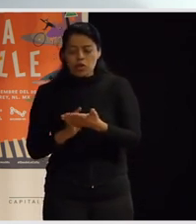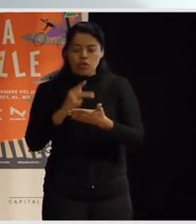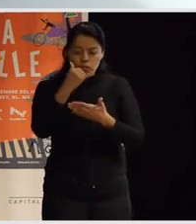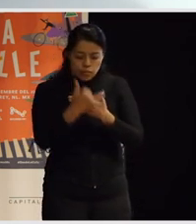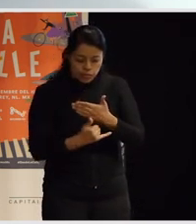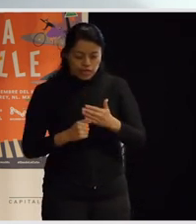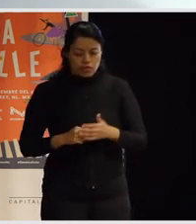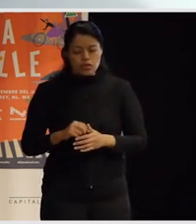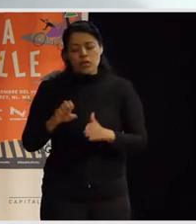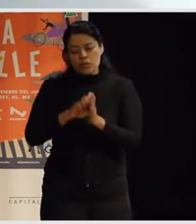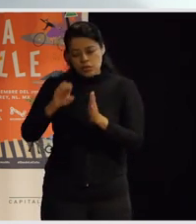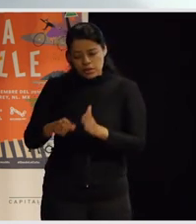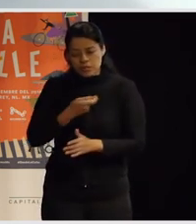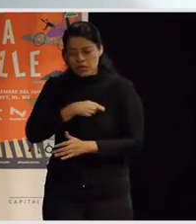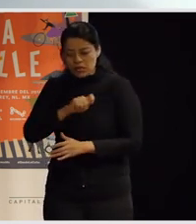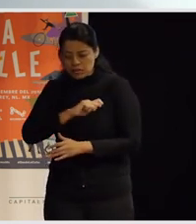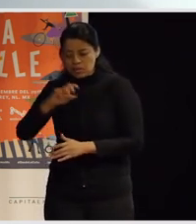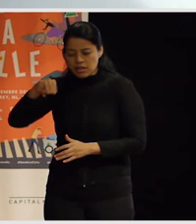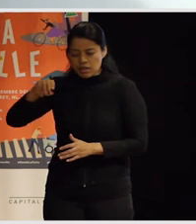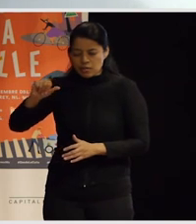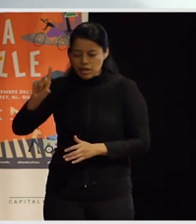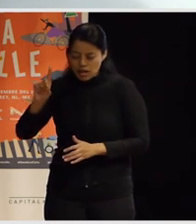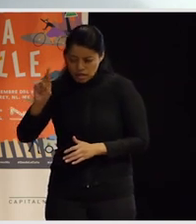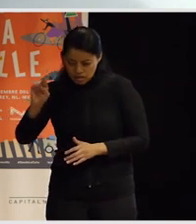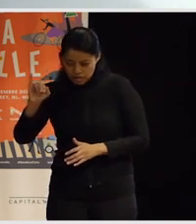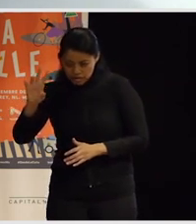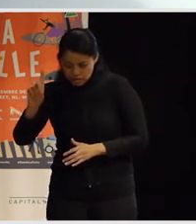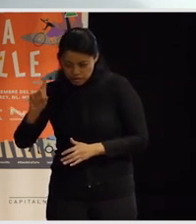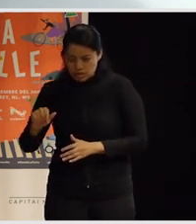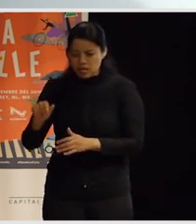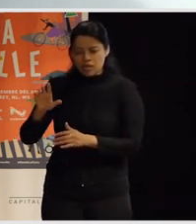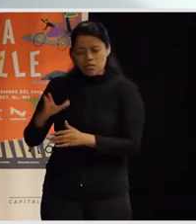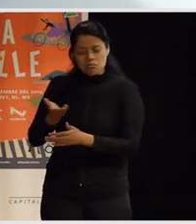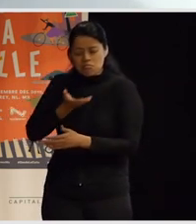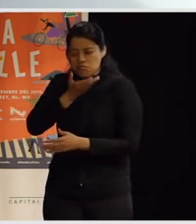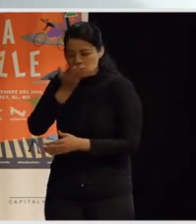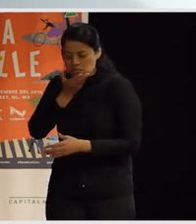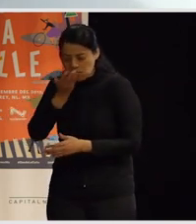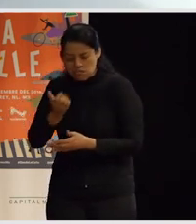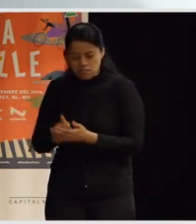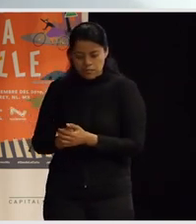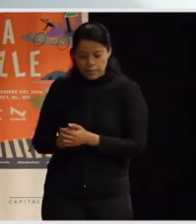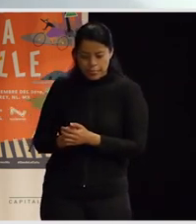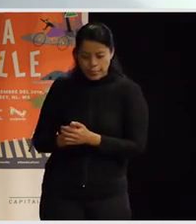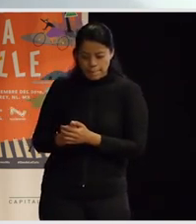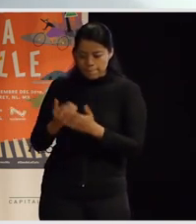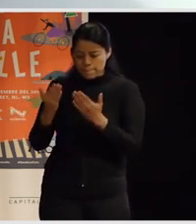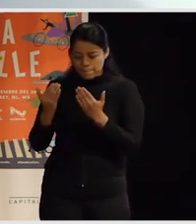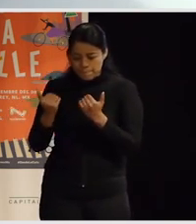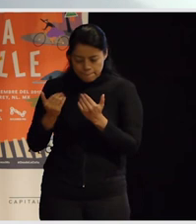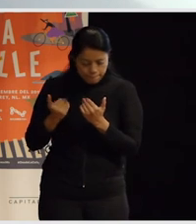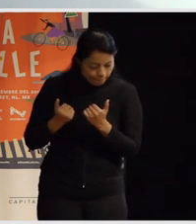que tiene mucha tradición de lucha feminista pero una tradición política digamos muchísimo más conservadora liberal no hay una